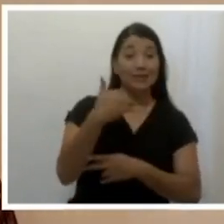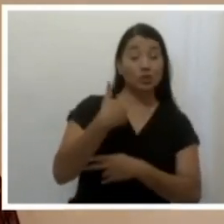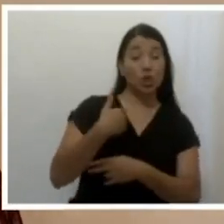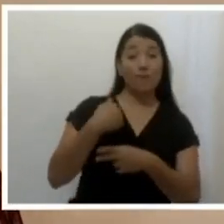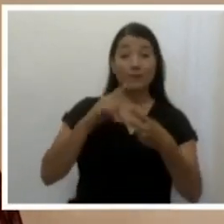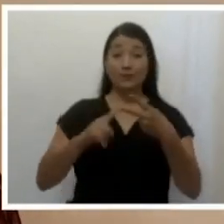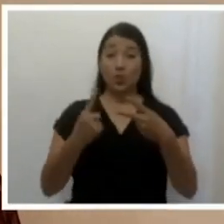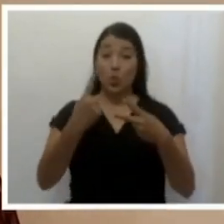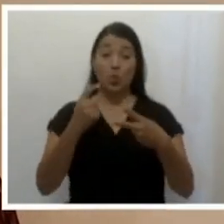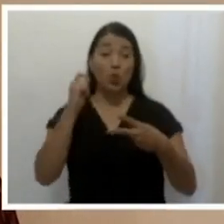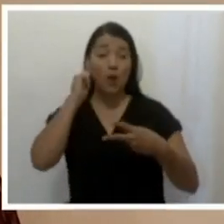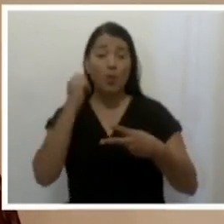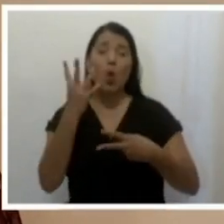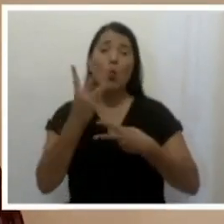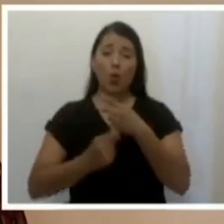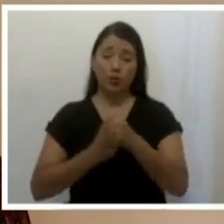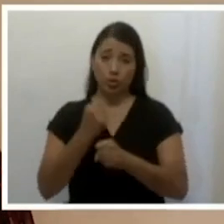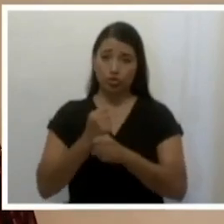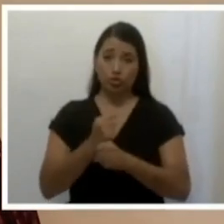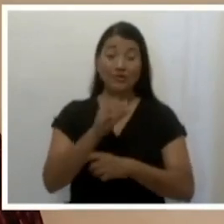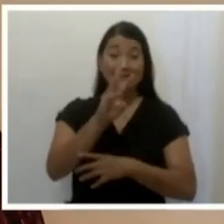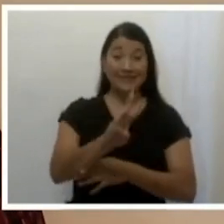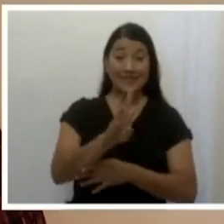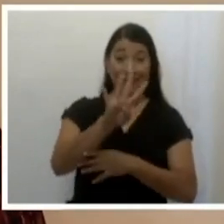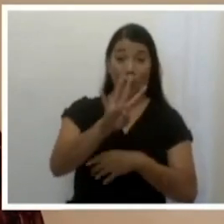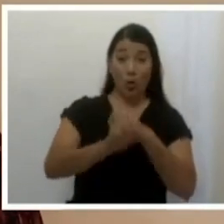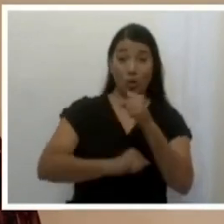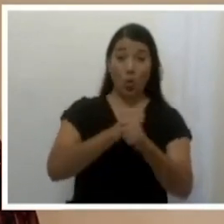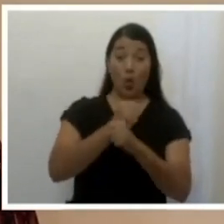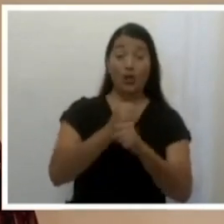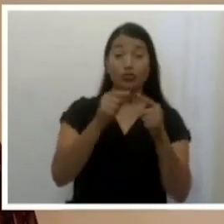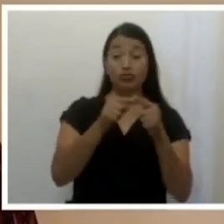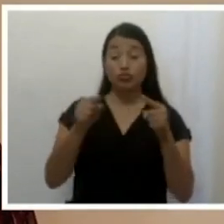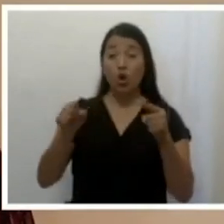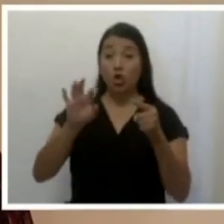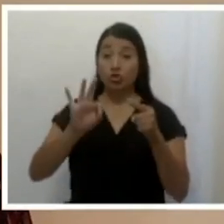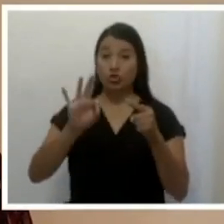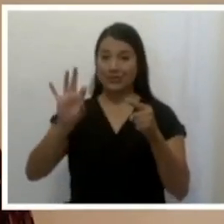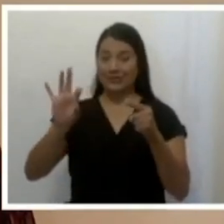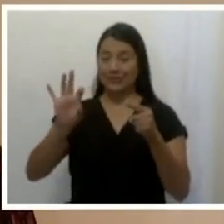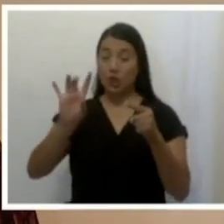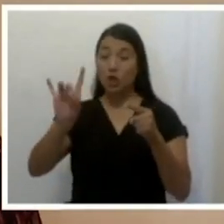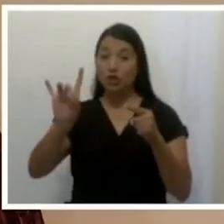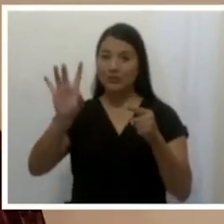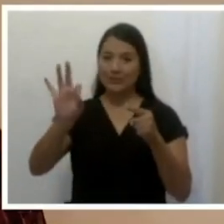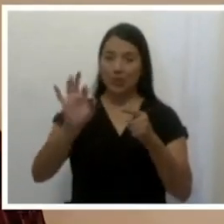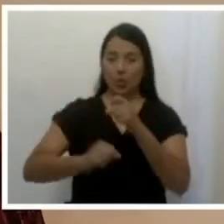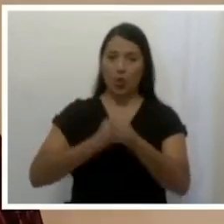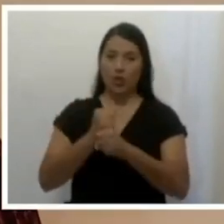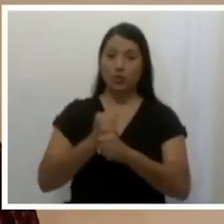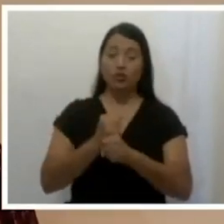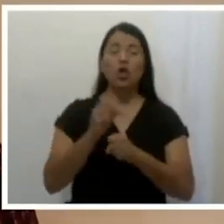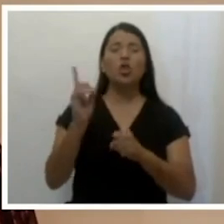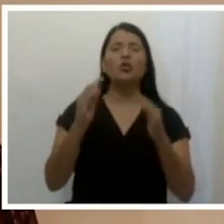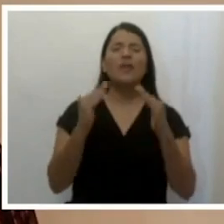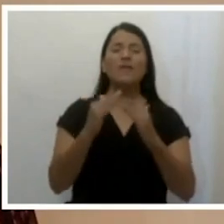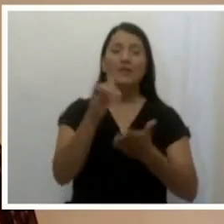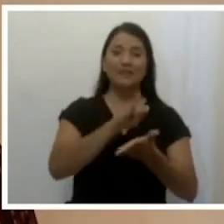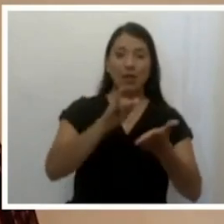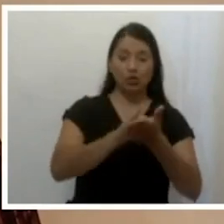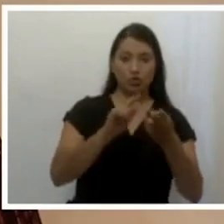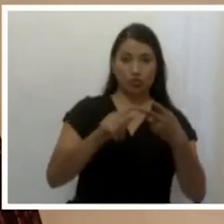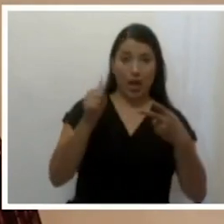una mujer con un rango de edad de 64 a 89 años provenientes de San José, Alajuela y Heredia.